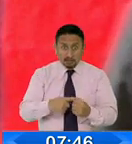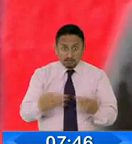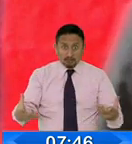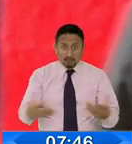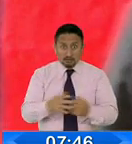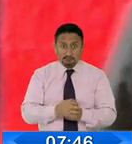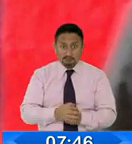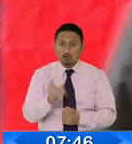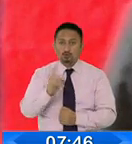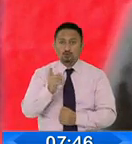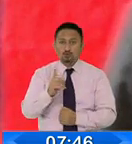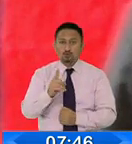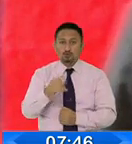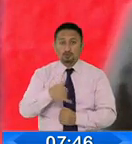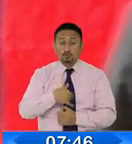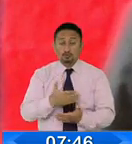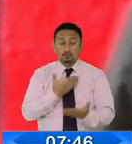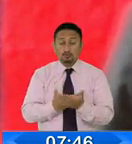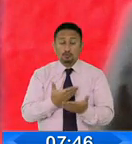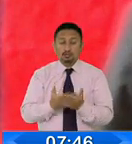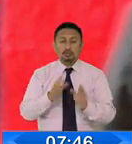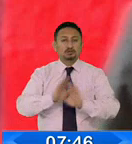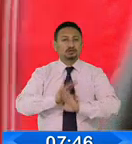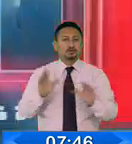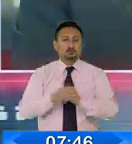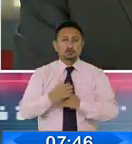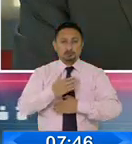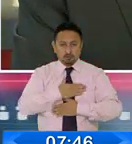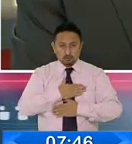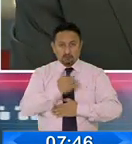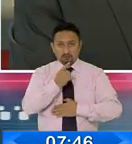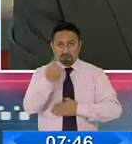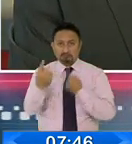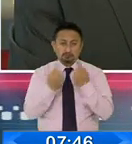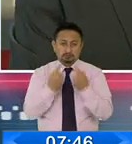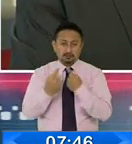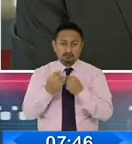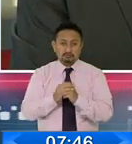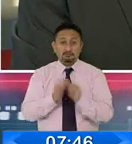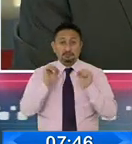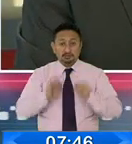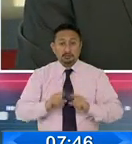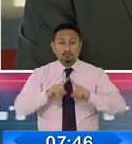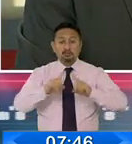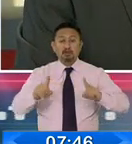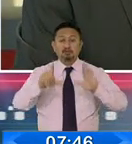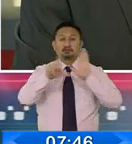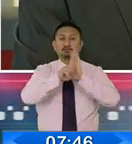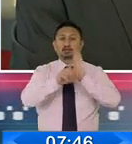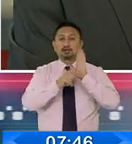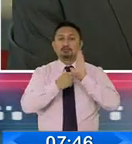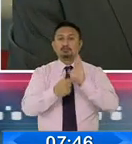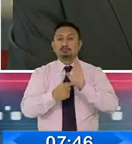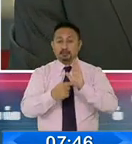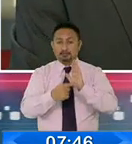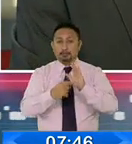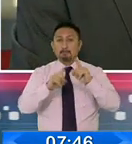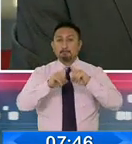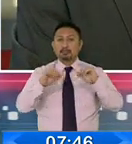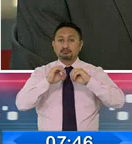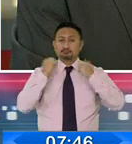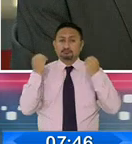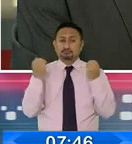esa no era nuestra propuesta. Nuestra propuesta es debatir, pelear en términos jurídicos, sociales, pero si las organizaciones